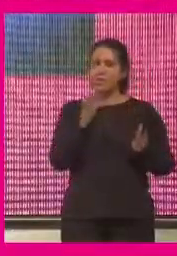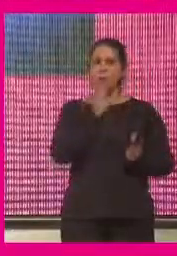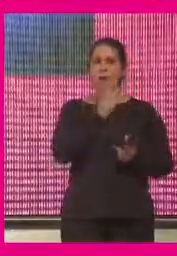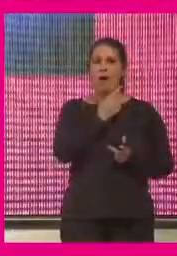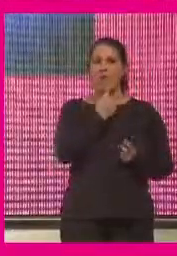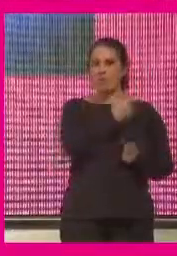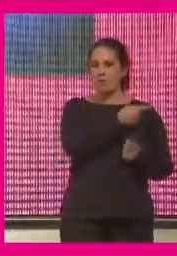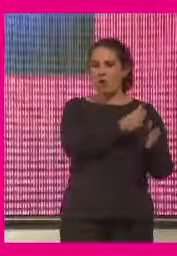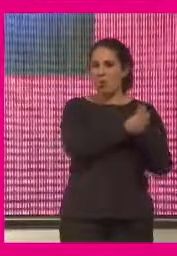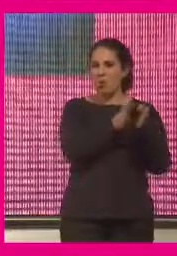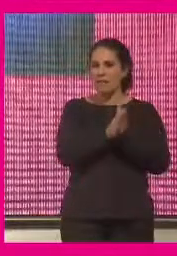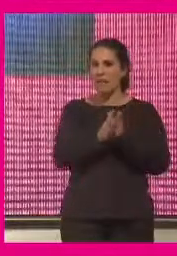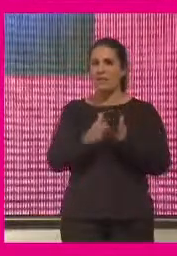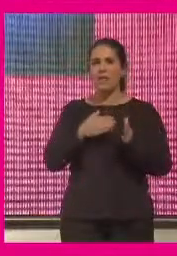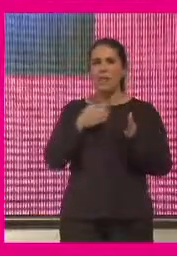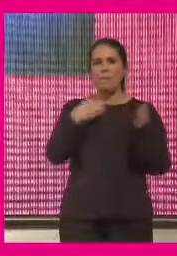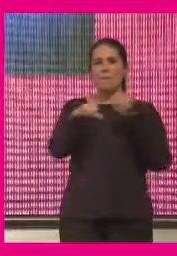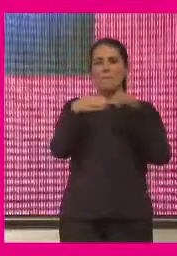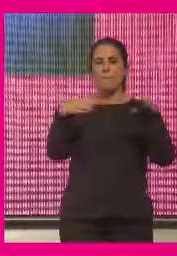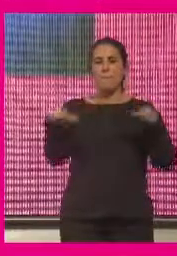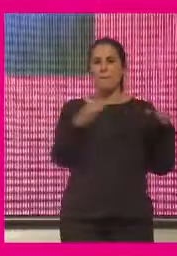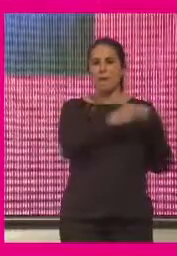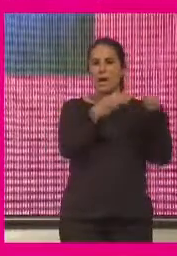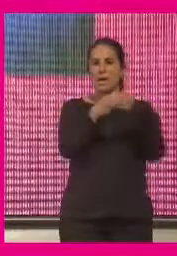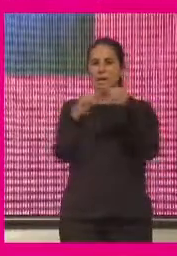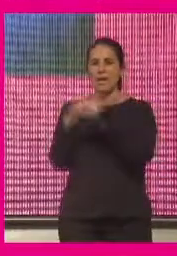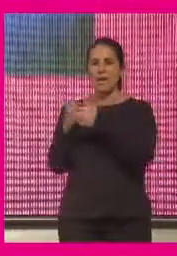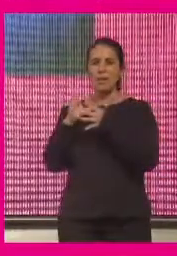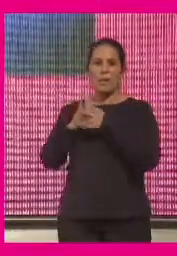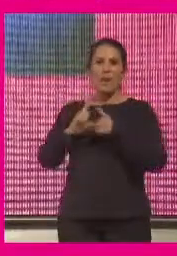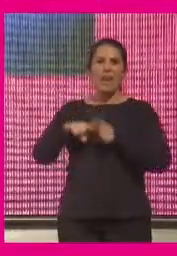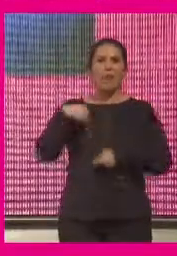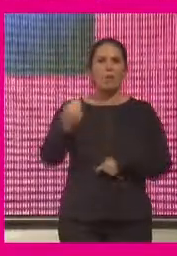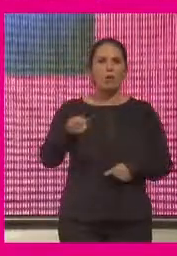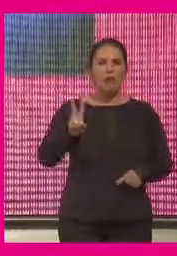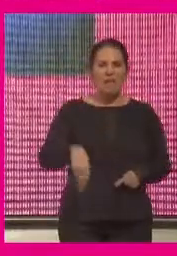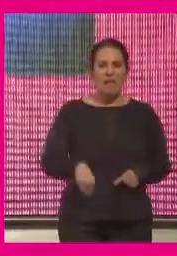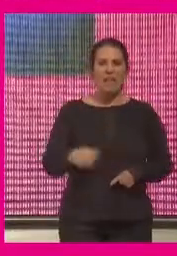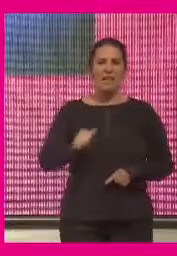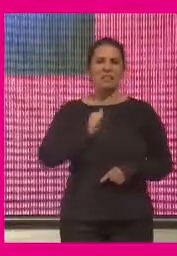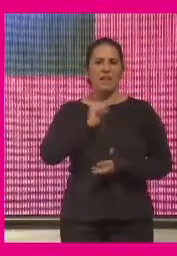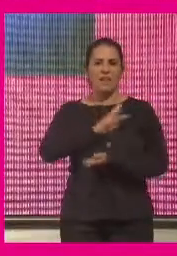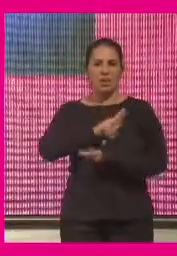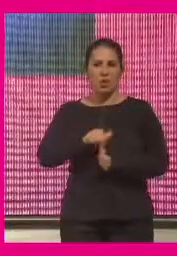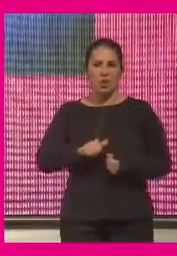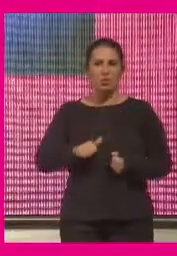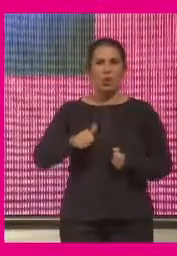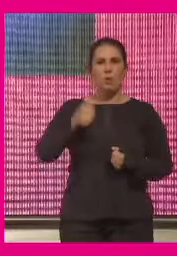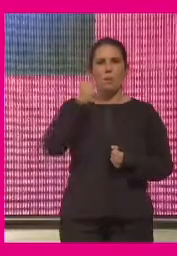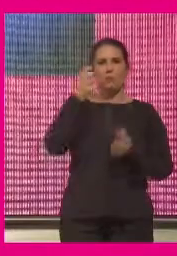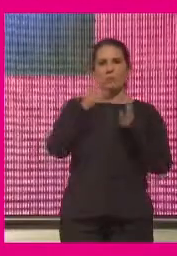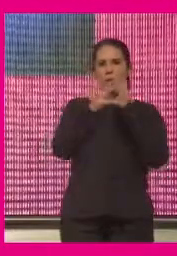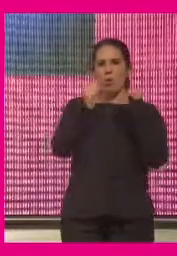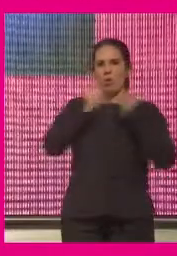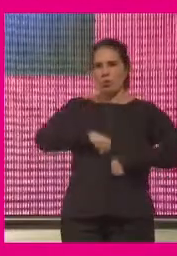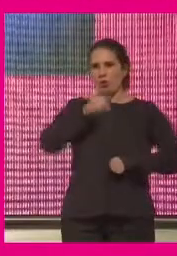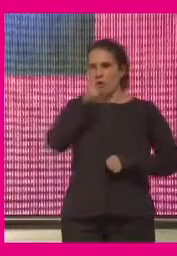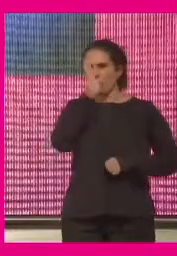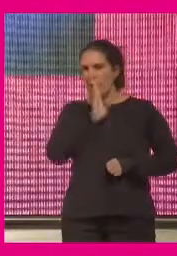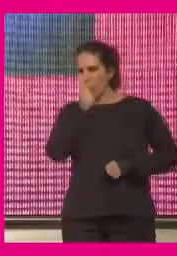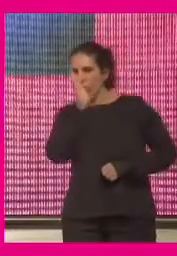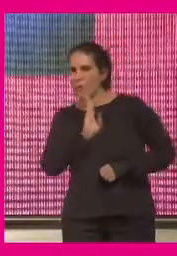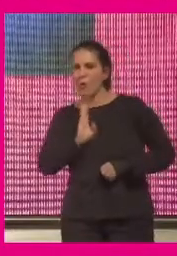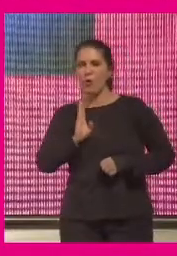de polarización vinculada a la posverdad a las fake news a las lógicas conspirativas sean